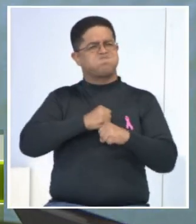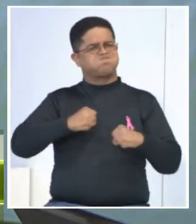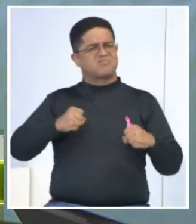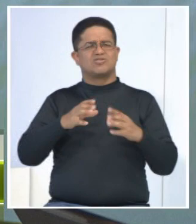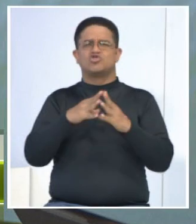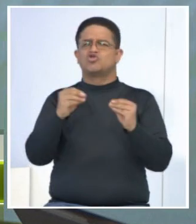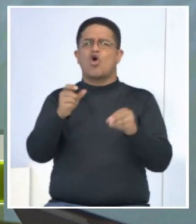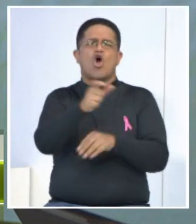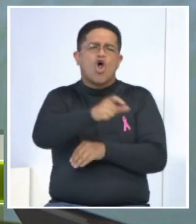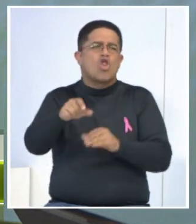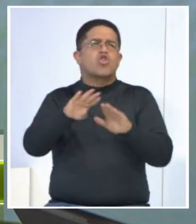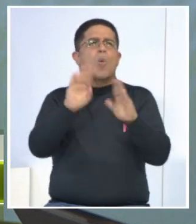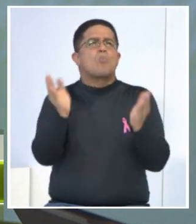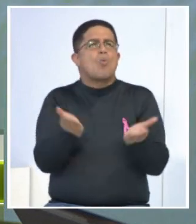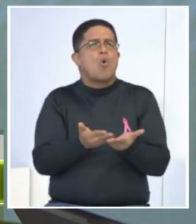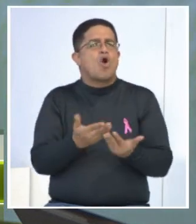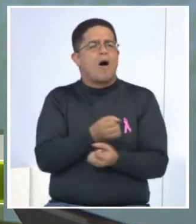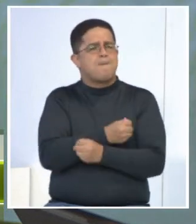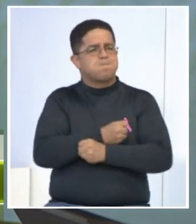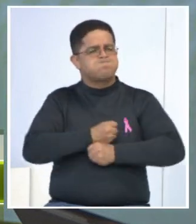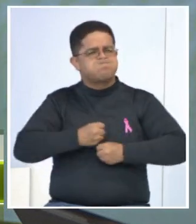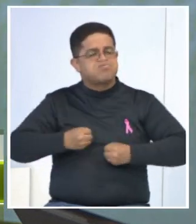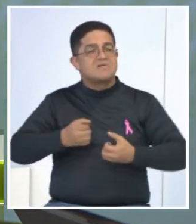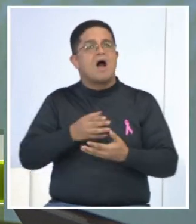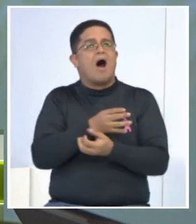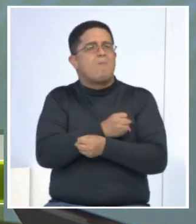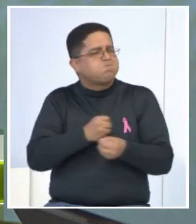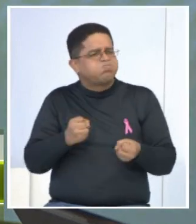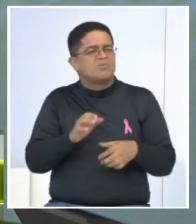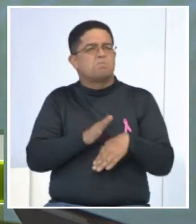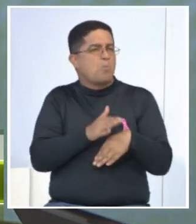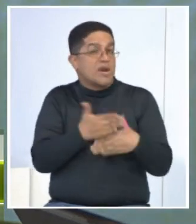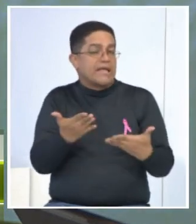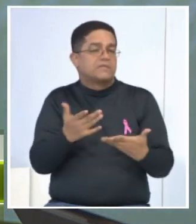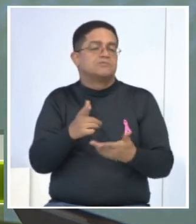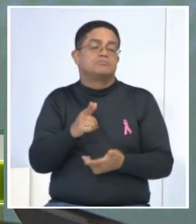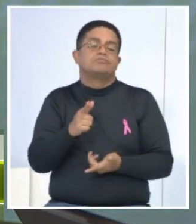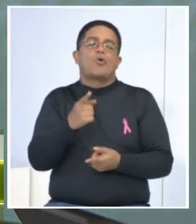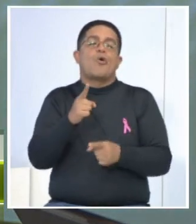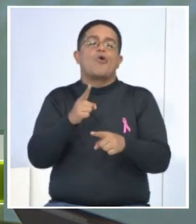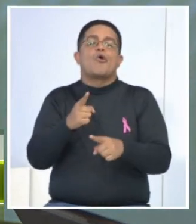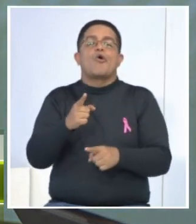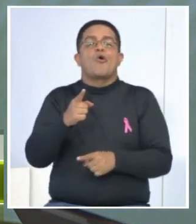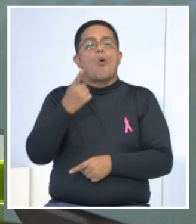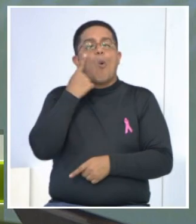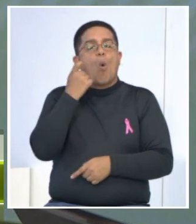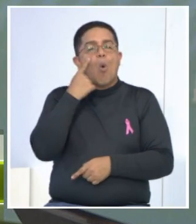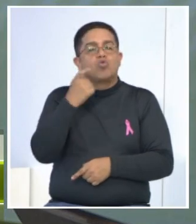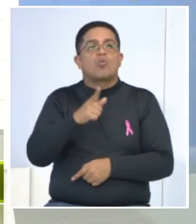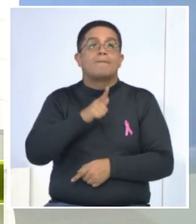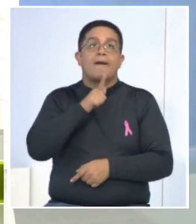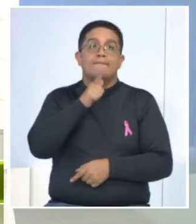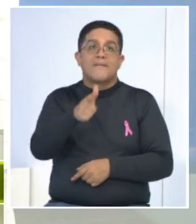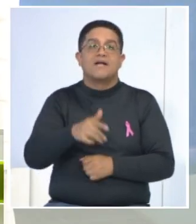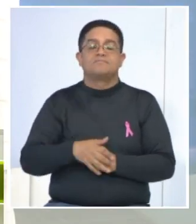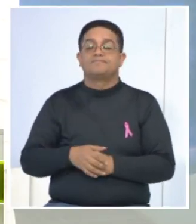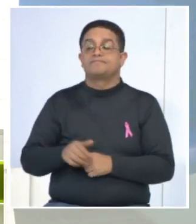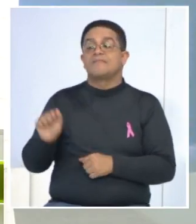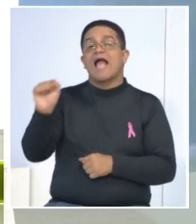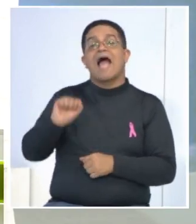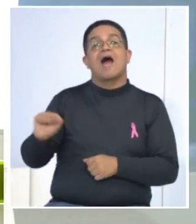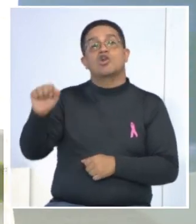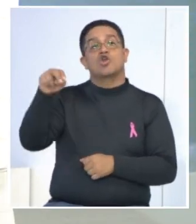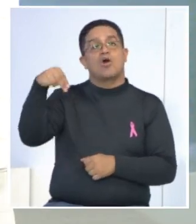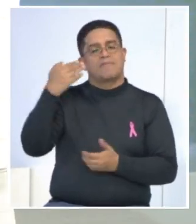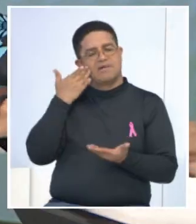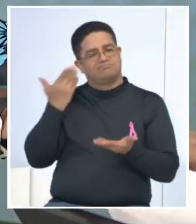humanos, estamos hablando del mes rosa, pero inflamados por esos hábitos no deseados en la alimentación. Por supuesto, y arroba Nela Bossi,